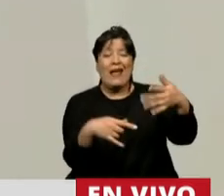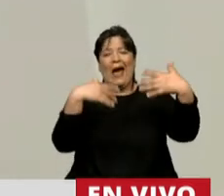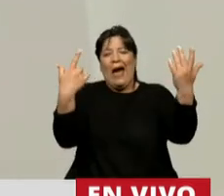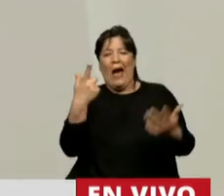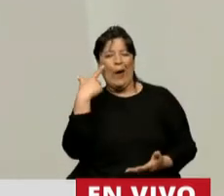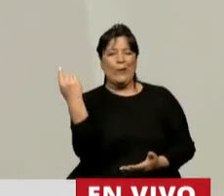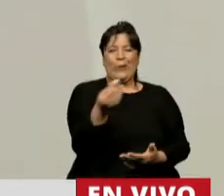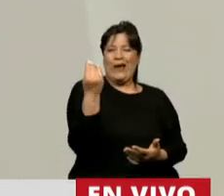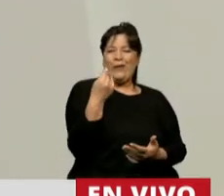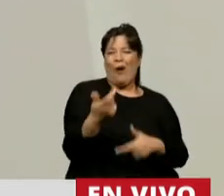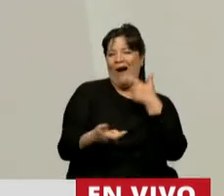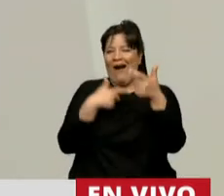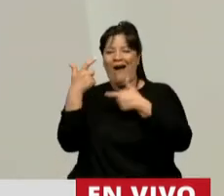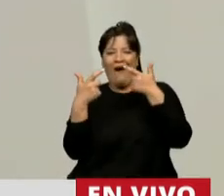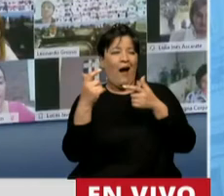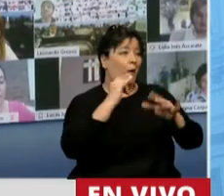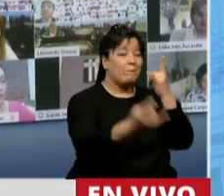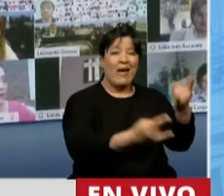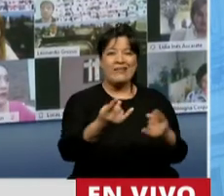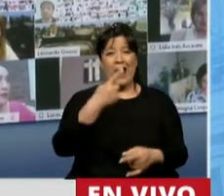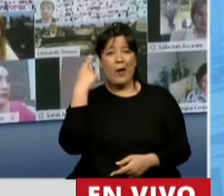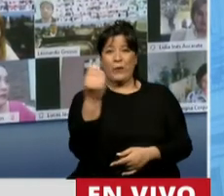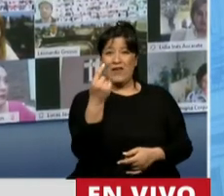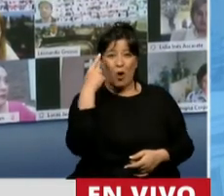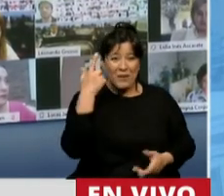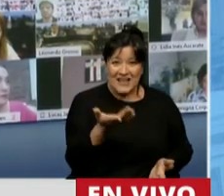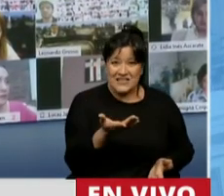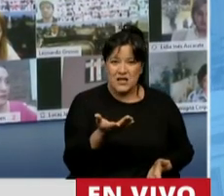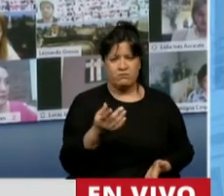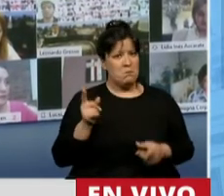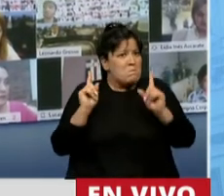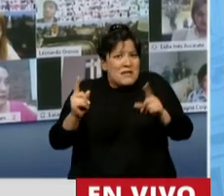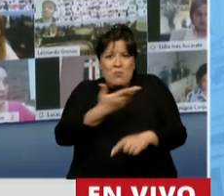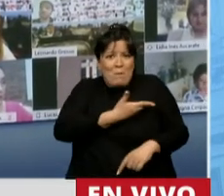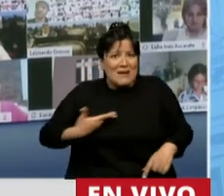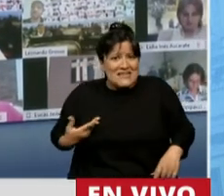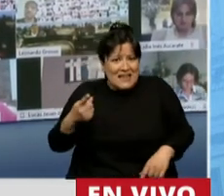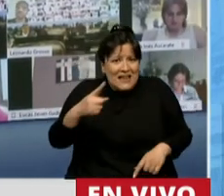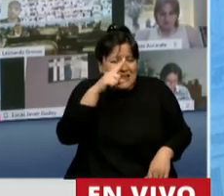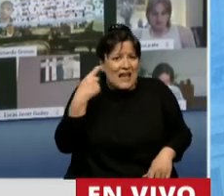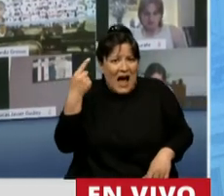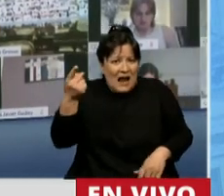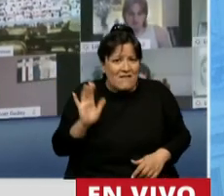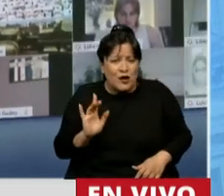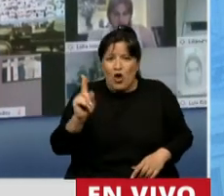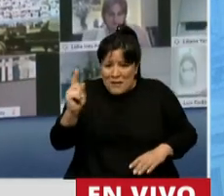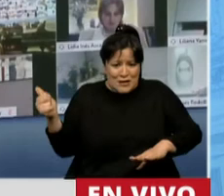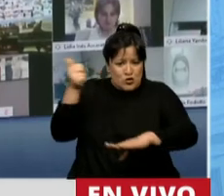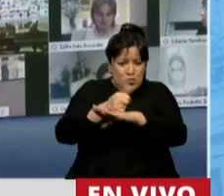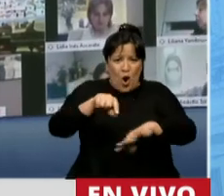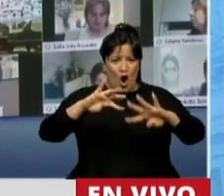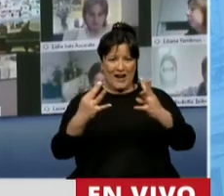y se rían de eso. Cuando el propio Presidente de la Nación, Alberto Fernández, en este recinto,